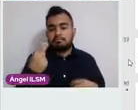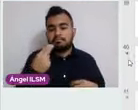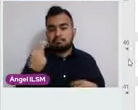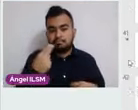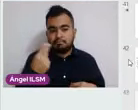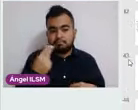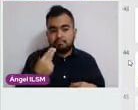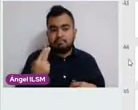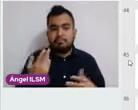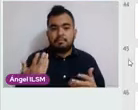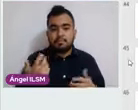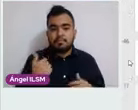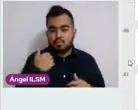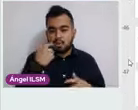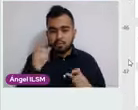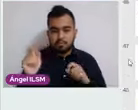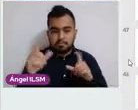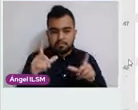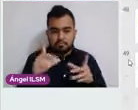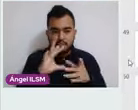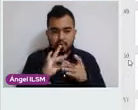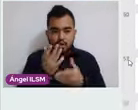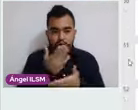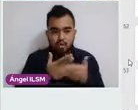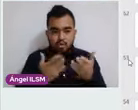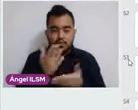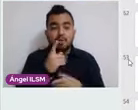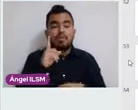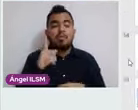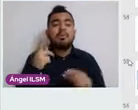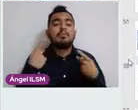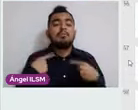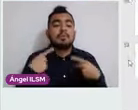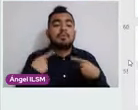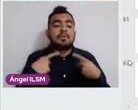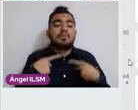Quisiera compartirles el caso clínico de una, de una paciente.